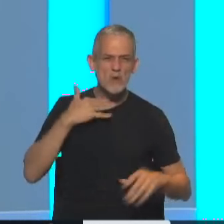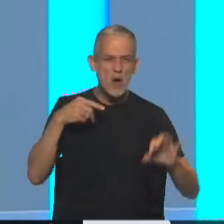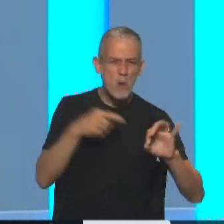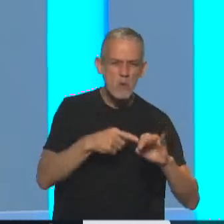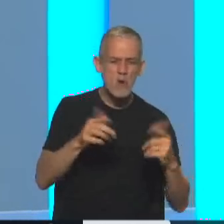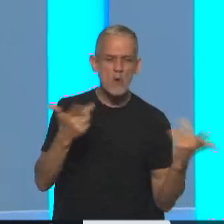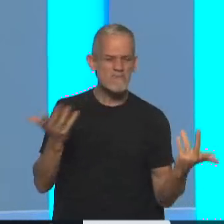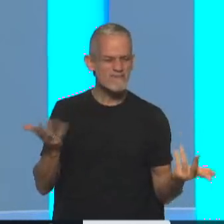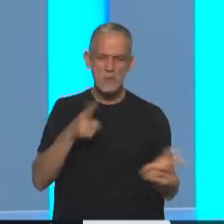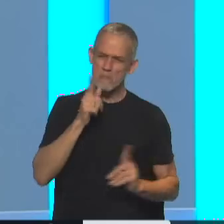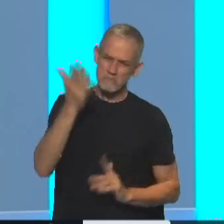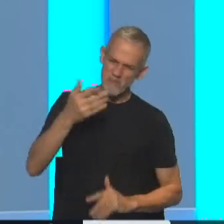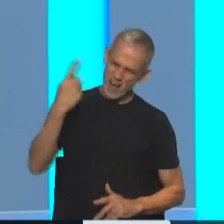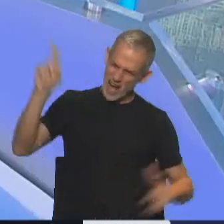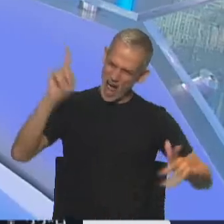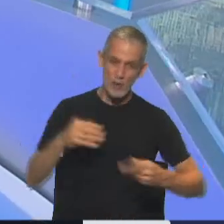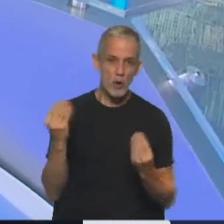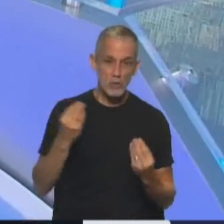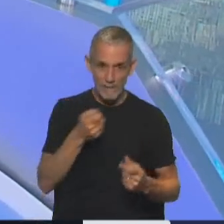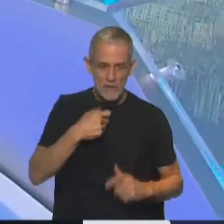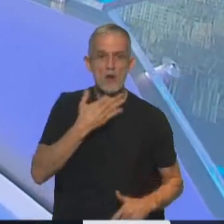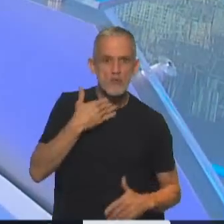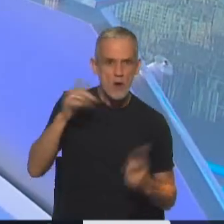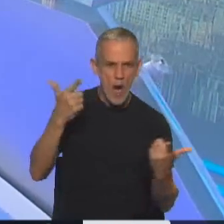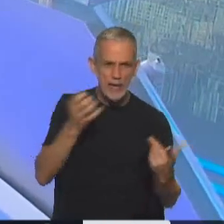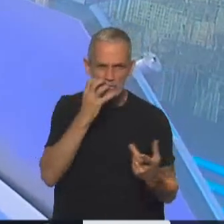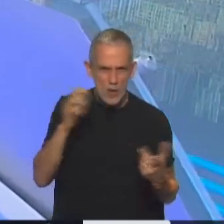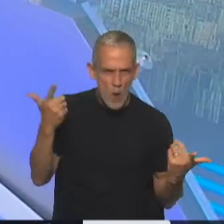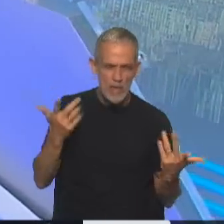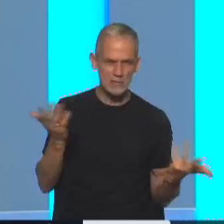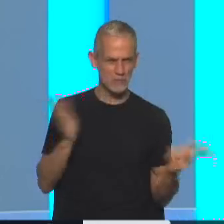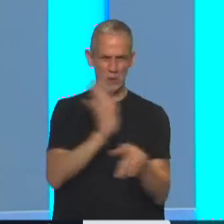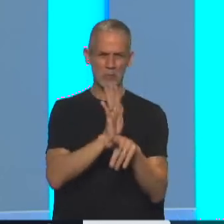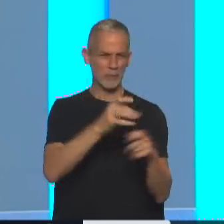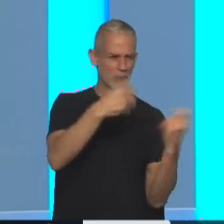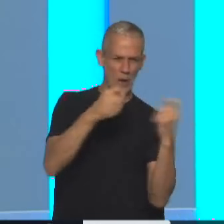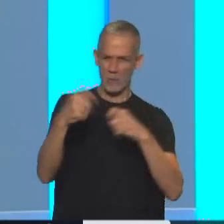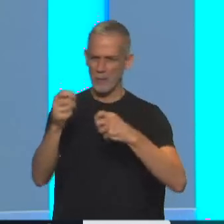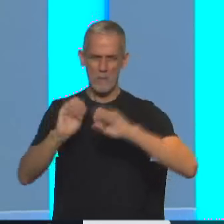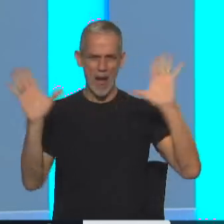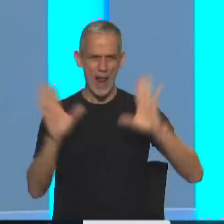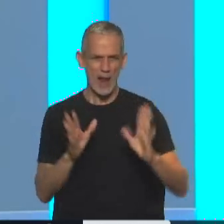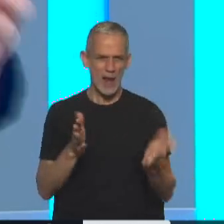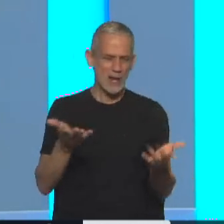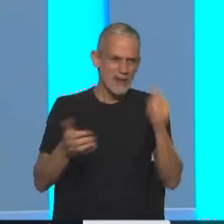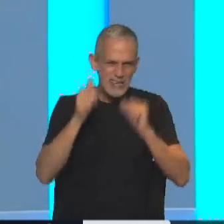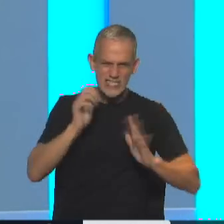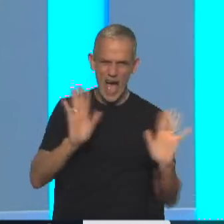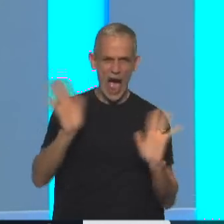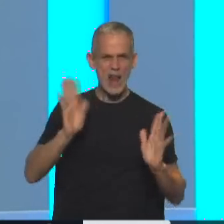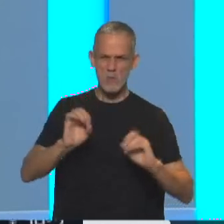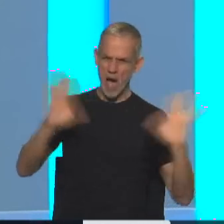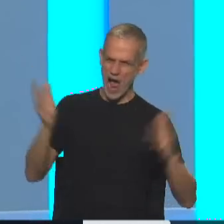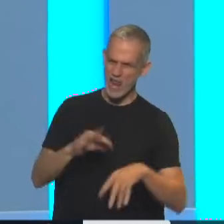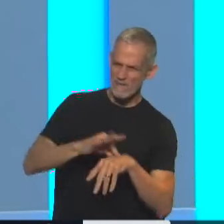que sos raro, rara, rare, estás rota, roto, rote. O sea, algo te está